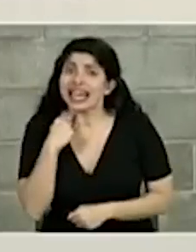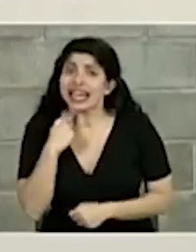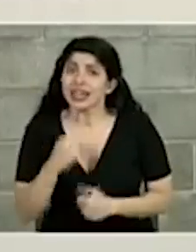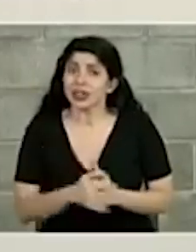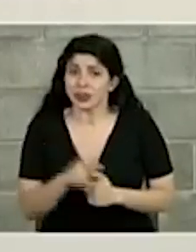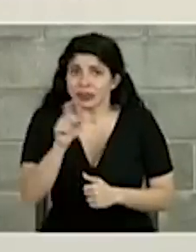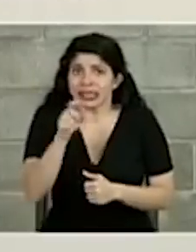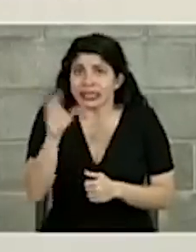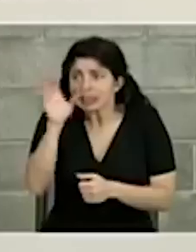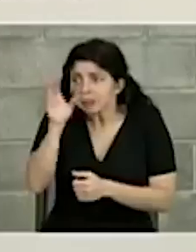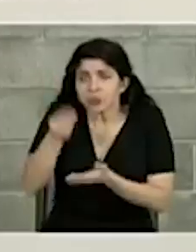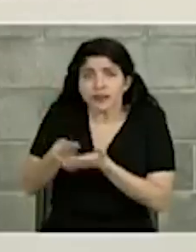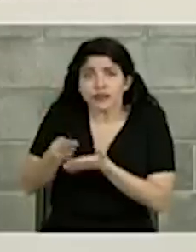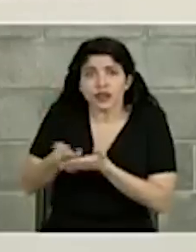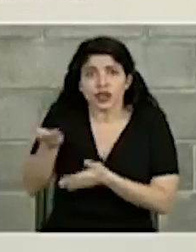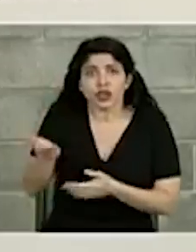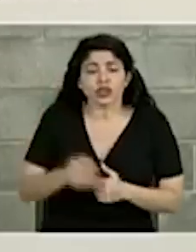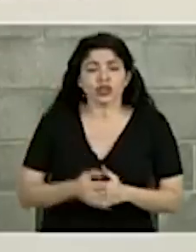requiere fondos